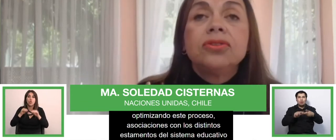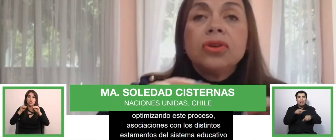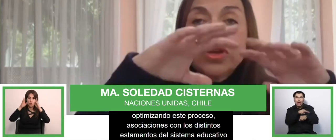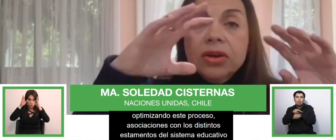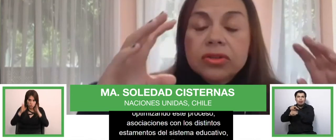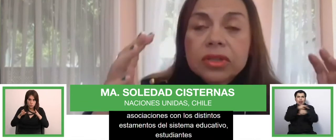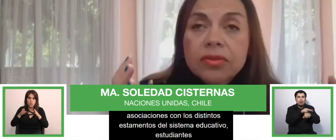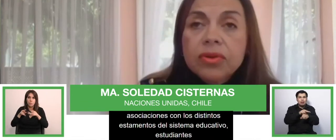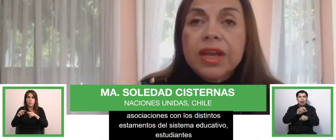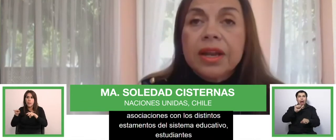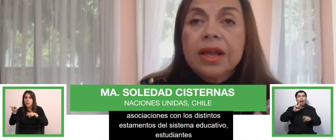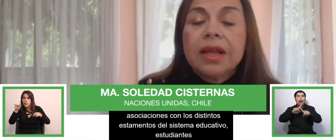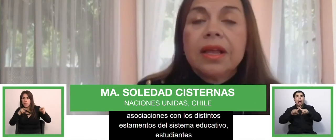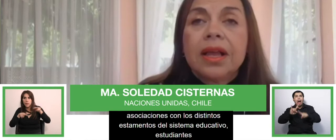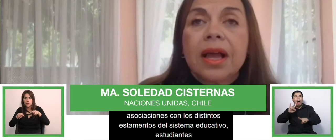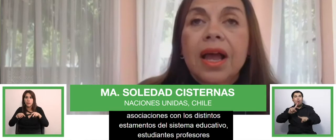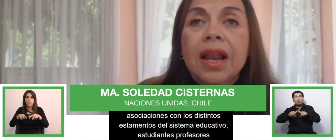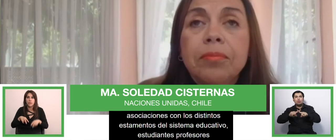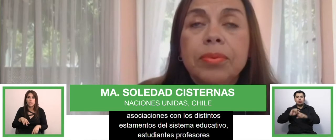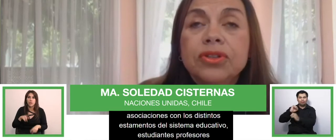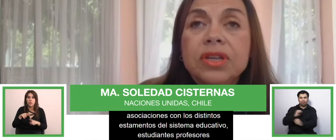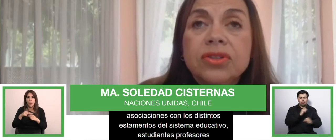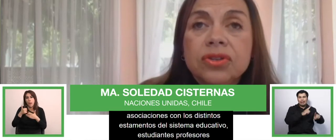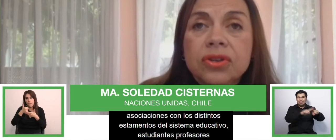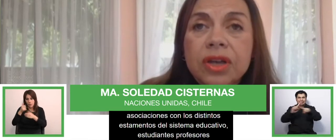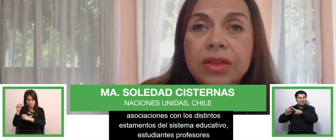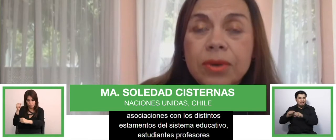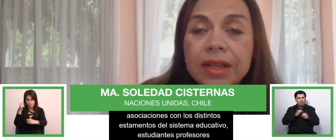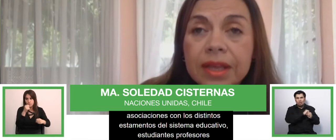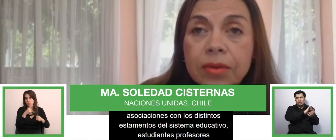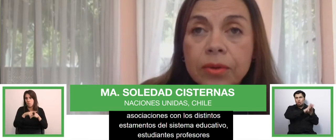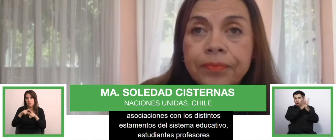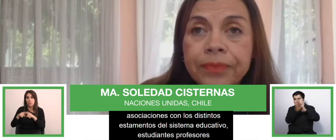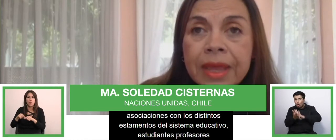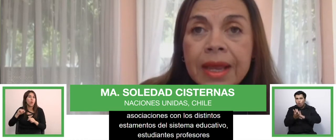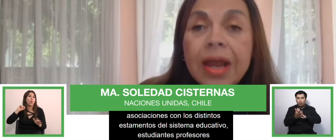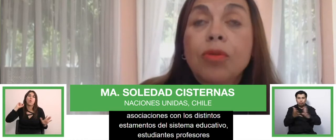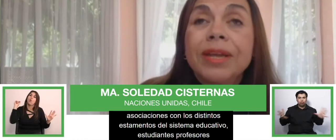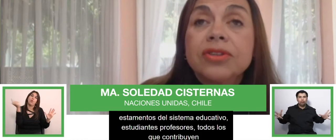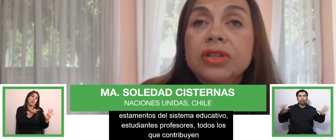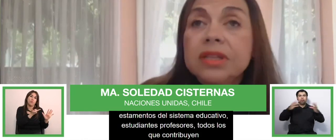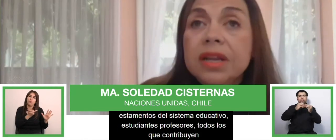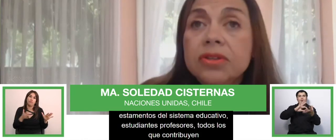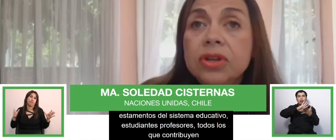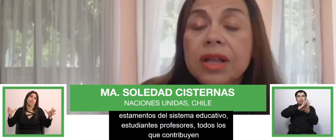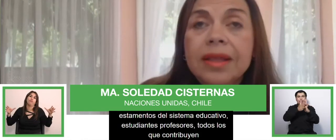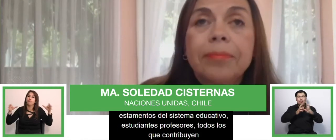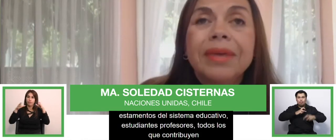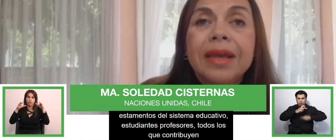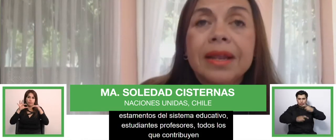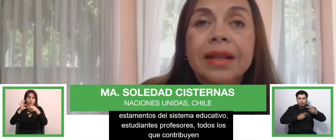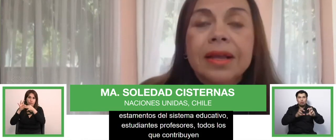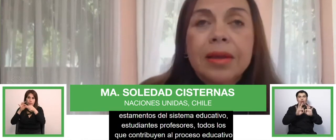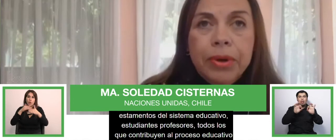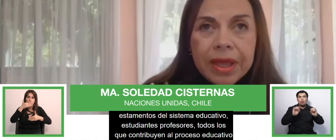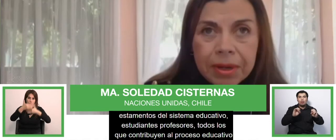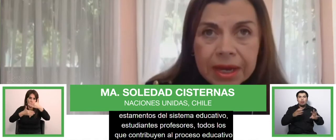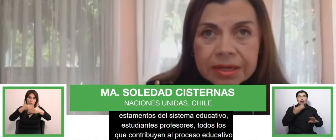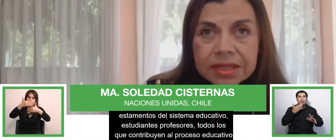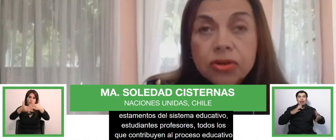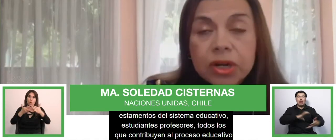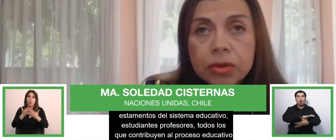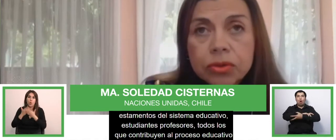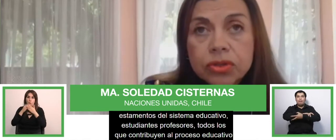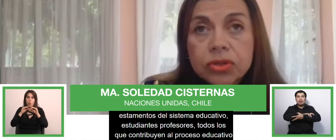y todos los que contribuyen al proceso educativo. La cooperación internacional también puede